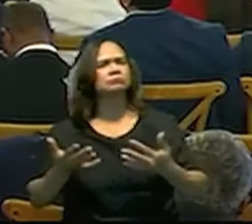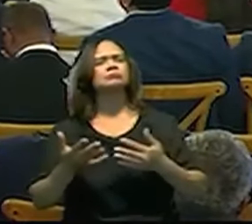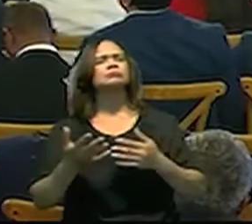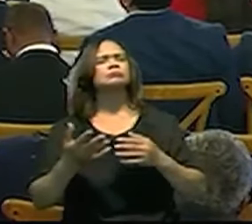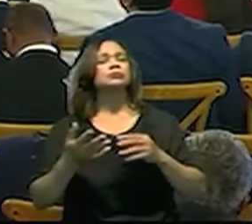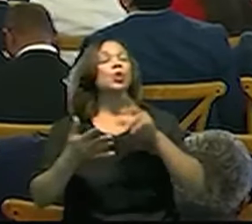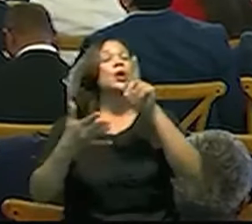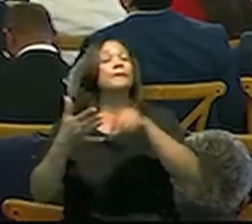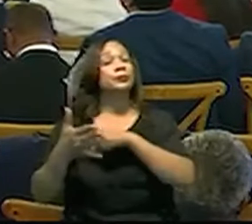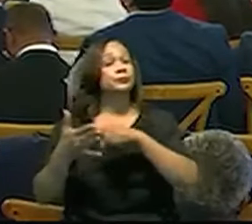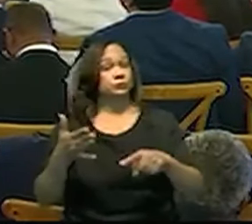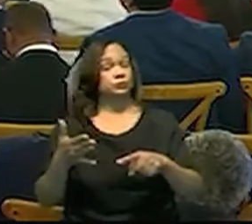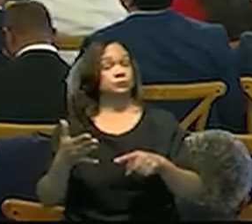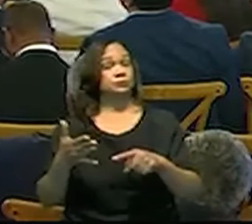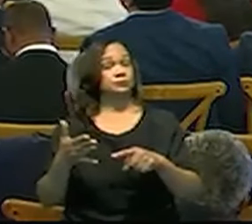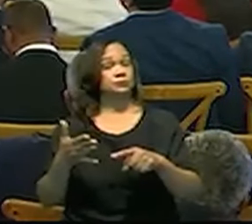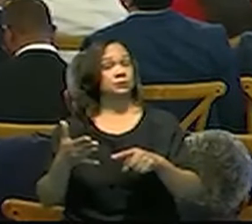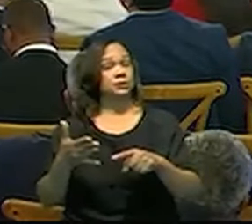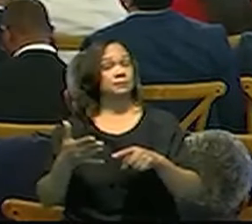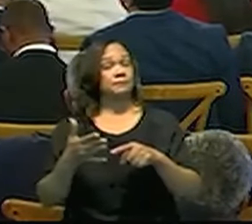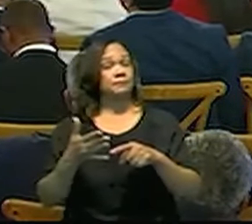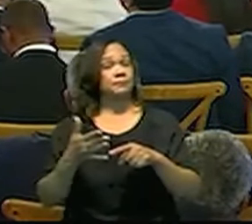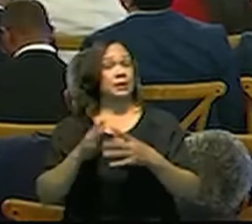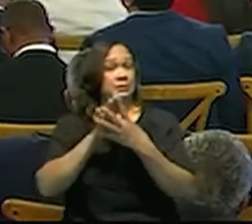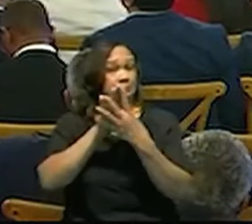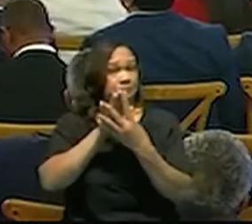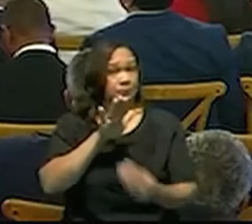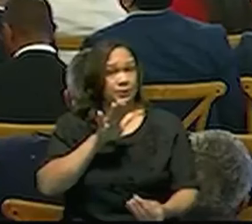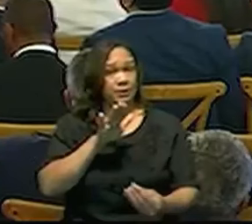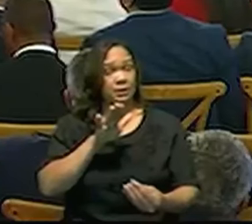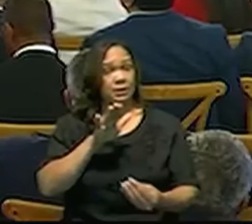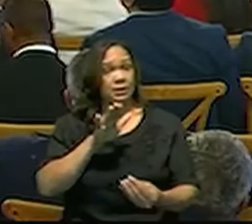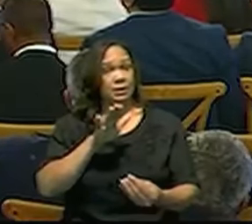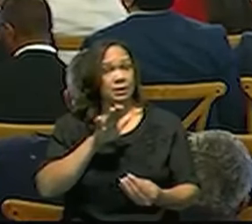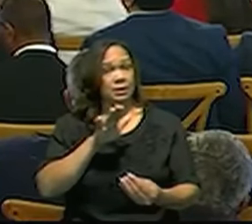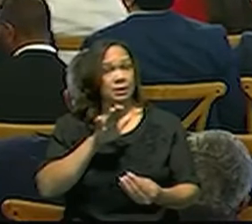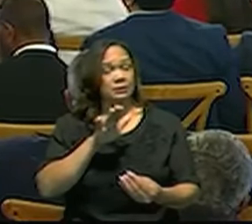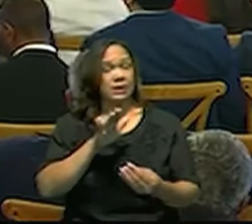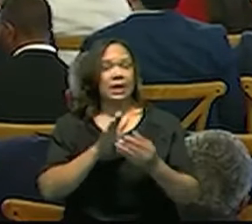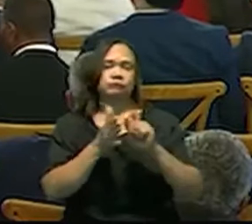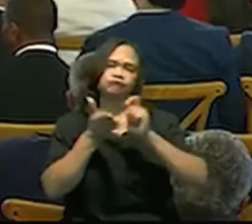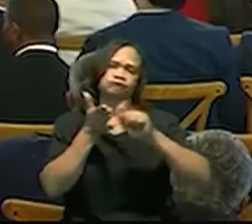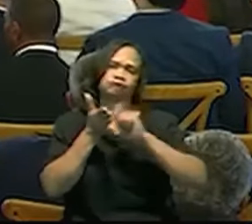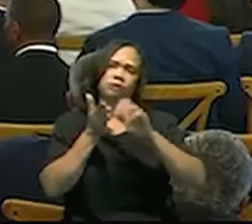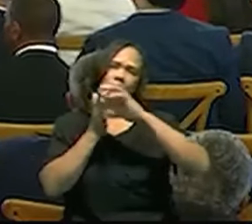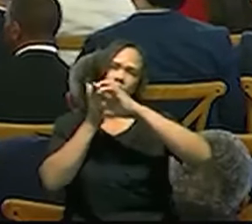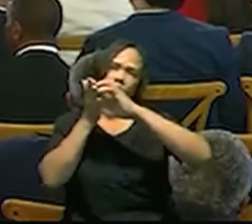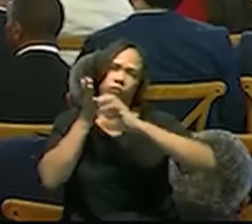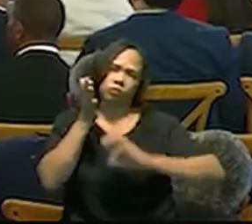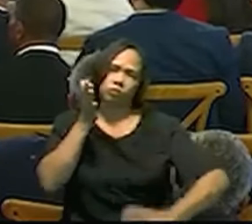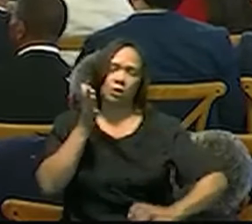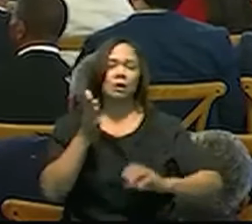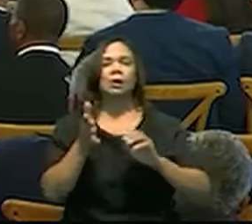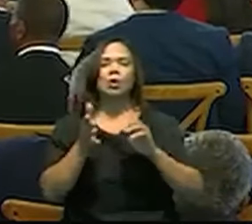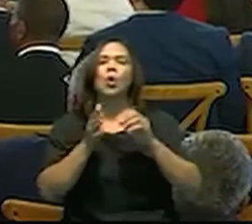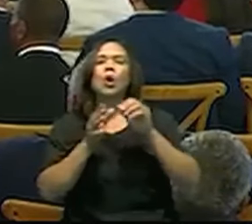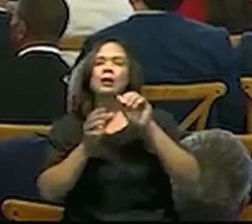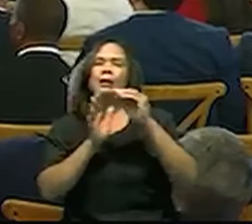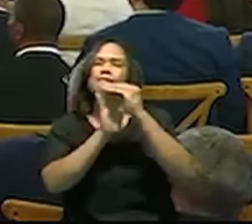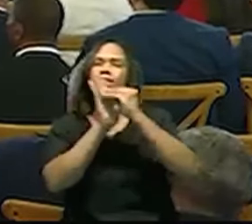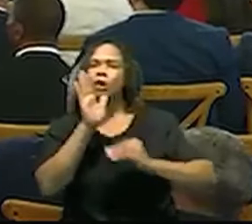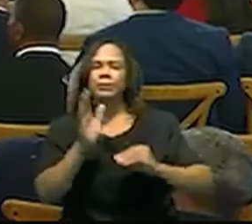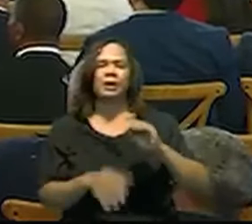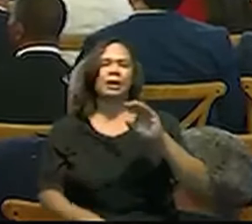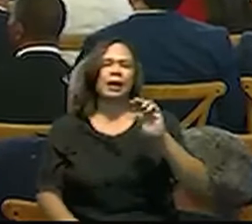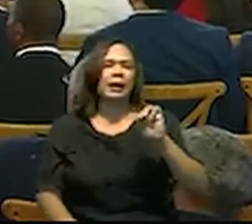una prohibición para la impresión de memorias institucionales. Y esto tiene que ver con la modernidad.